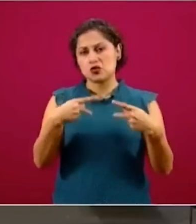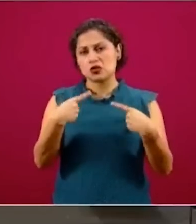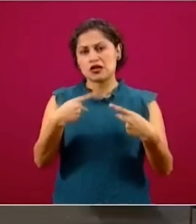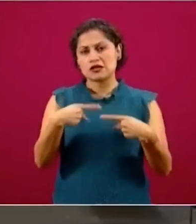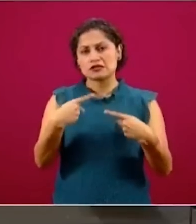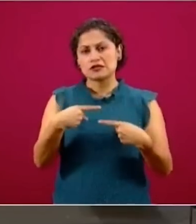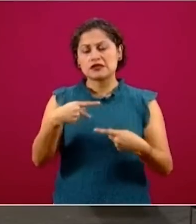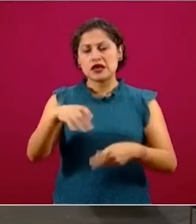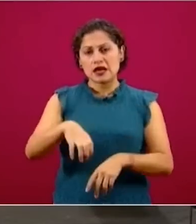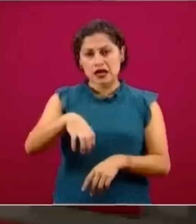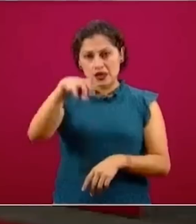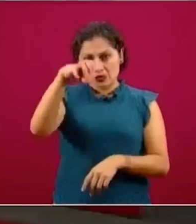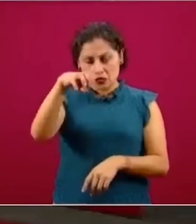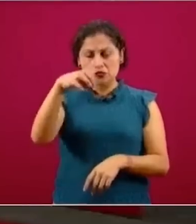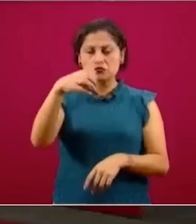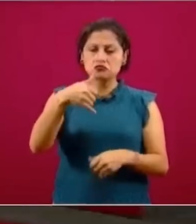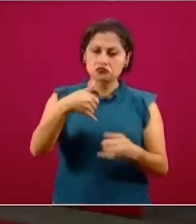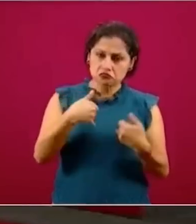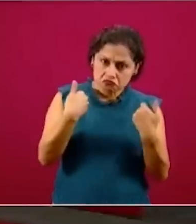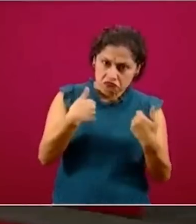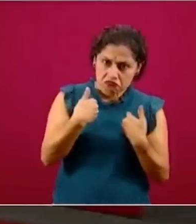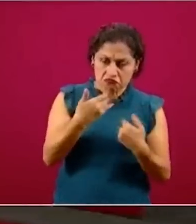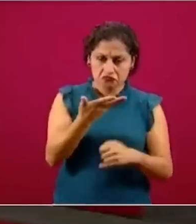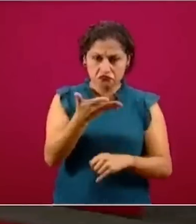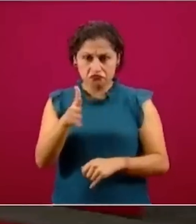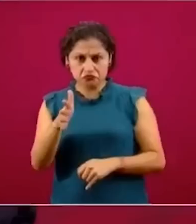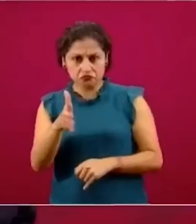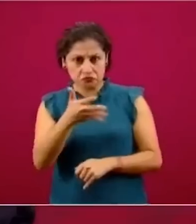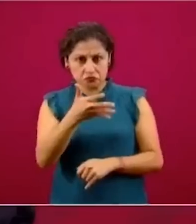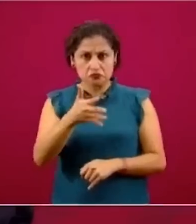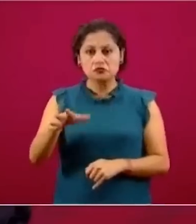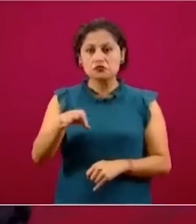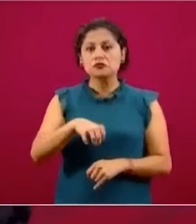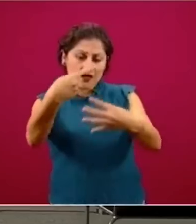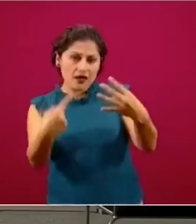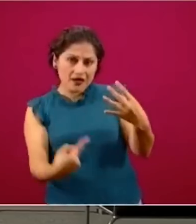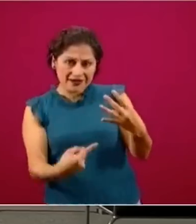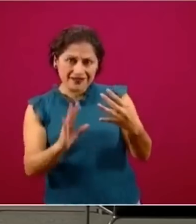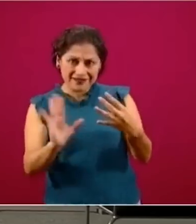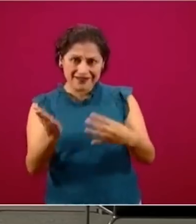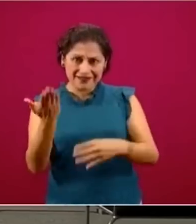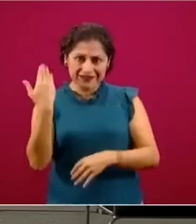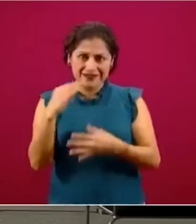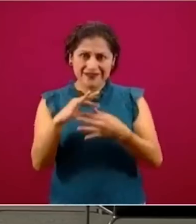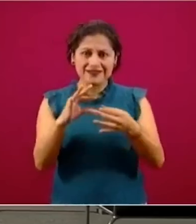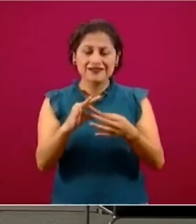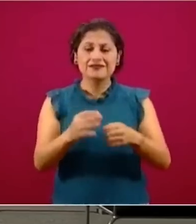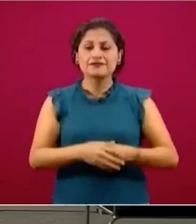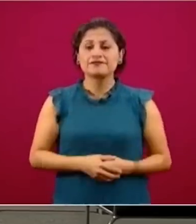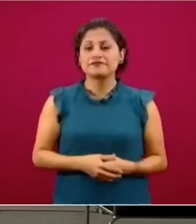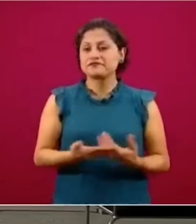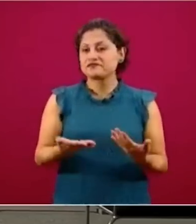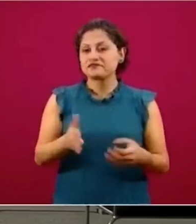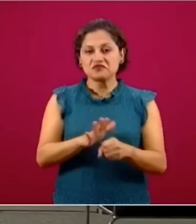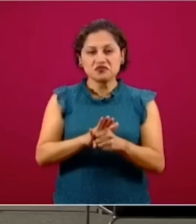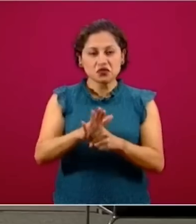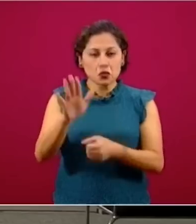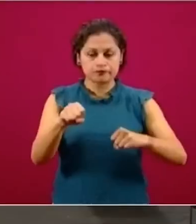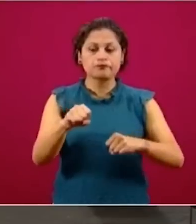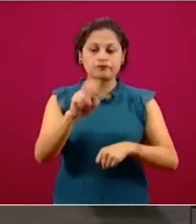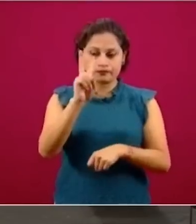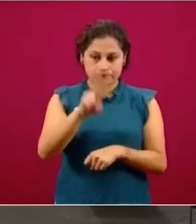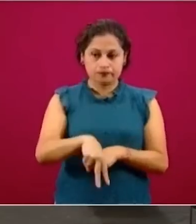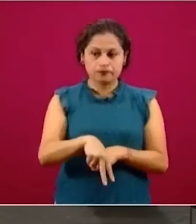personas, adultas, jóvenes que tienen complicaciones. La más frecuente es la obesidad